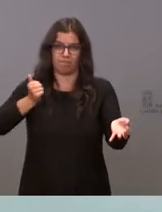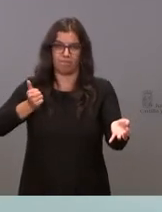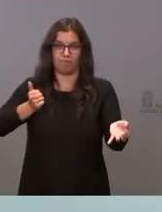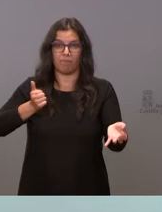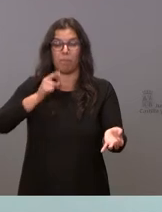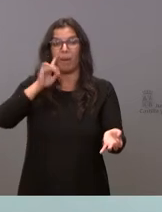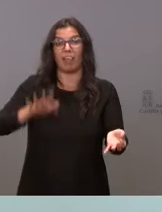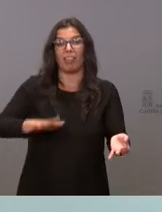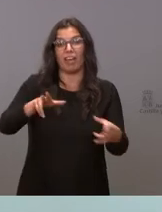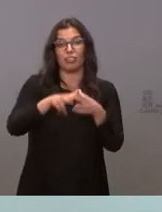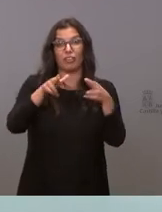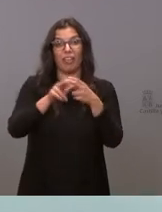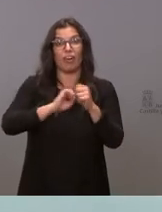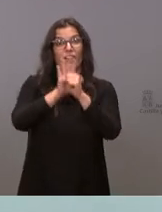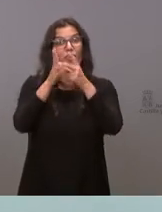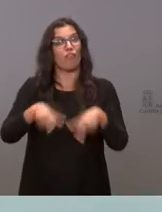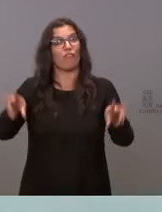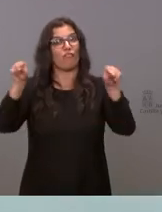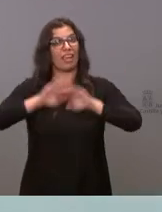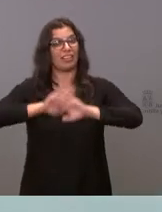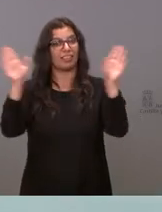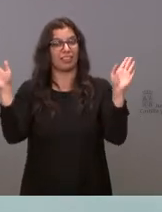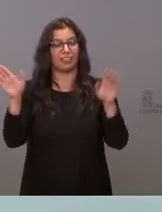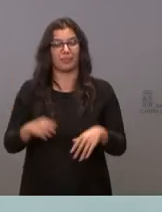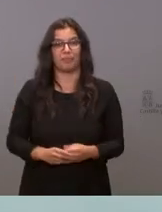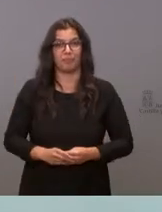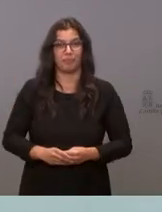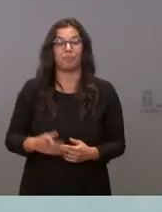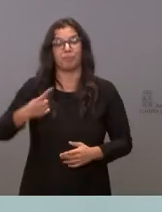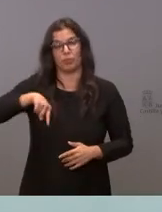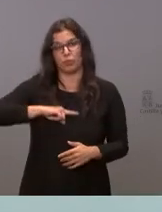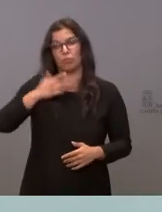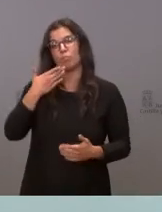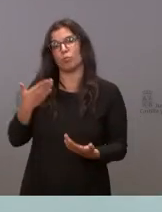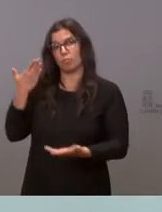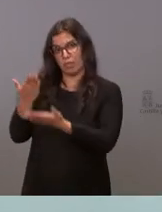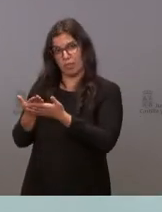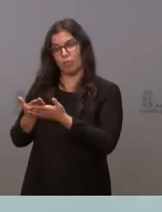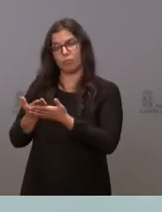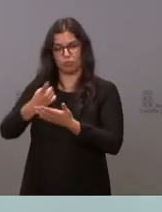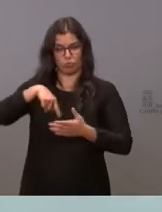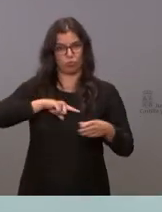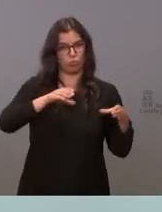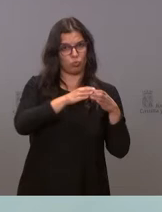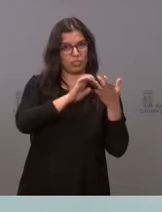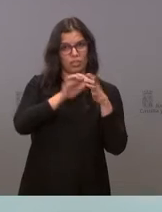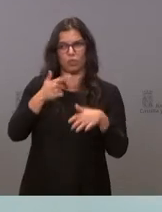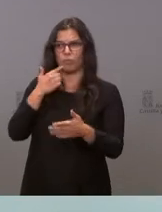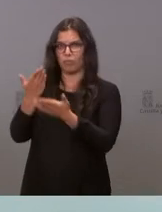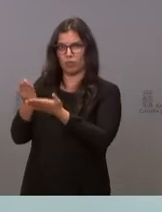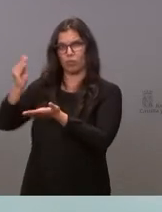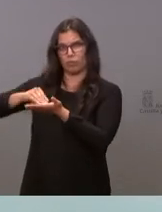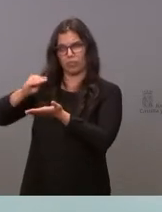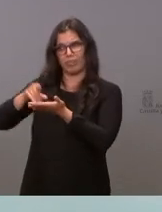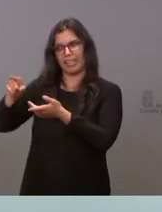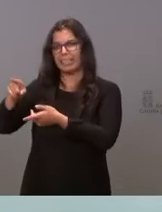que la pandemia había terminado. Le hemos pedido desde la Junta de Castilla y León, en varias ocasiones, que